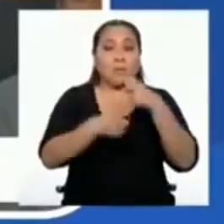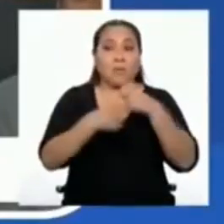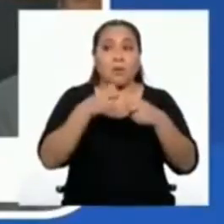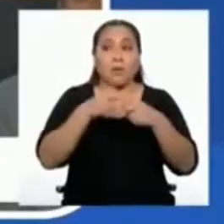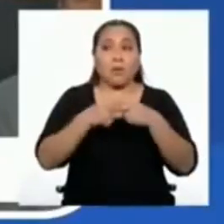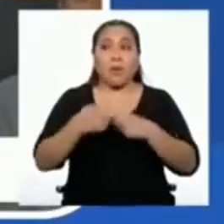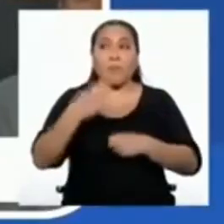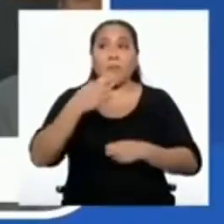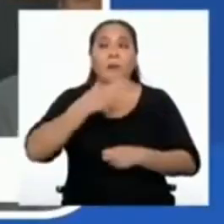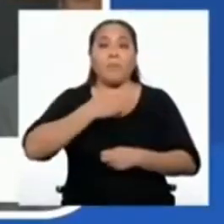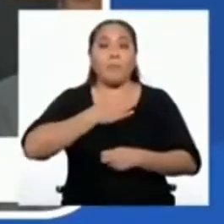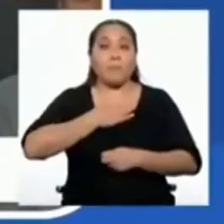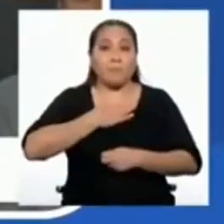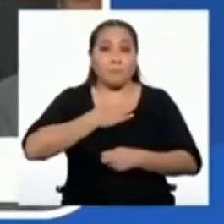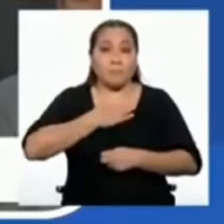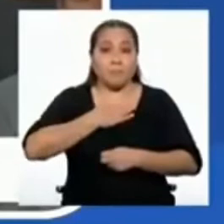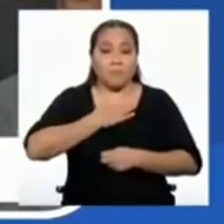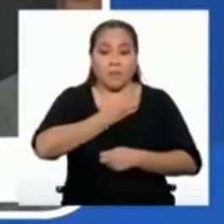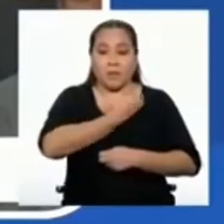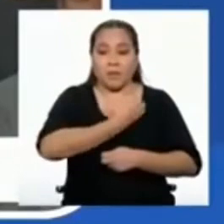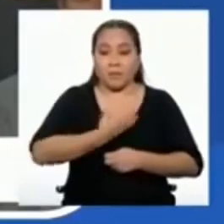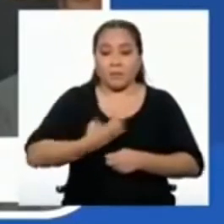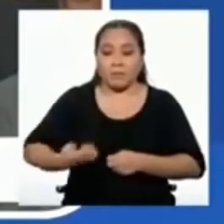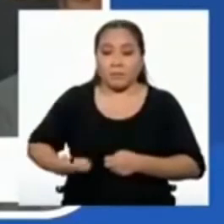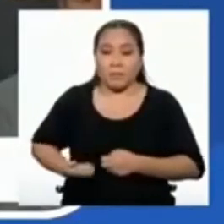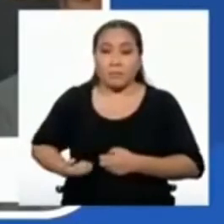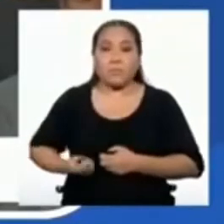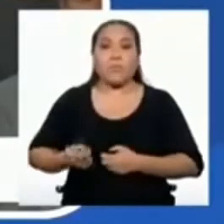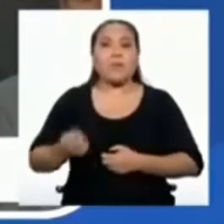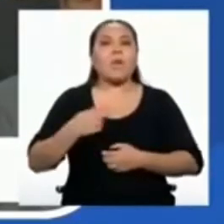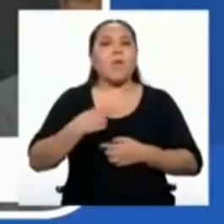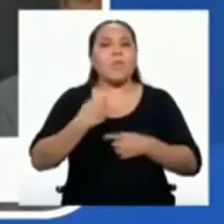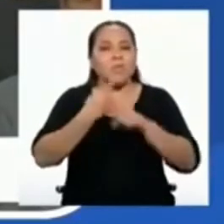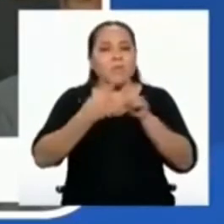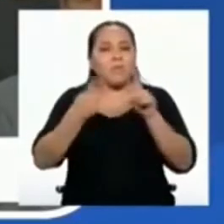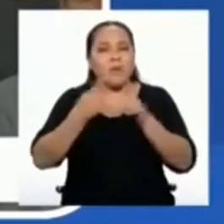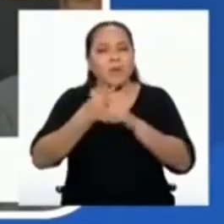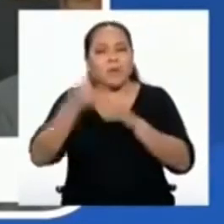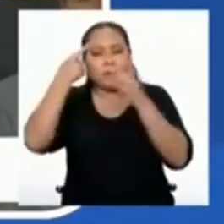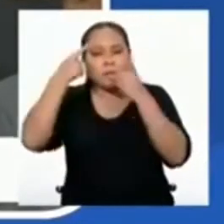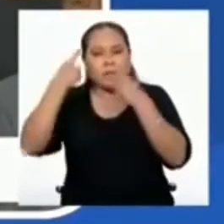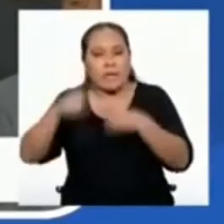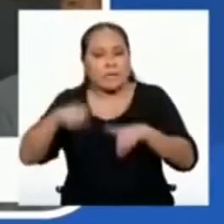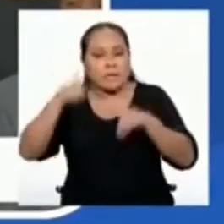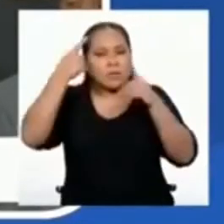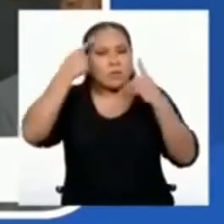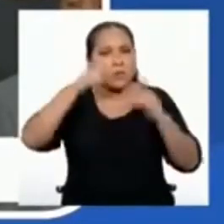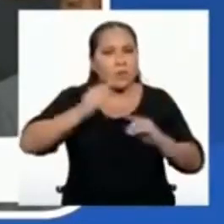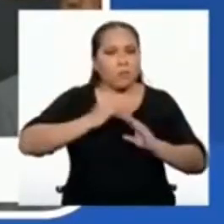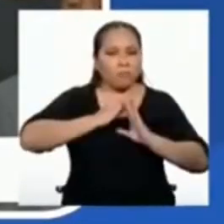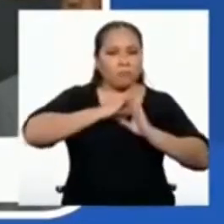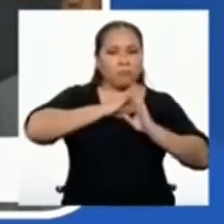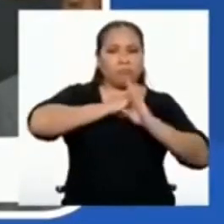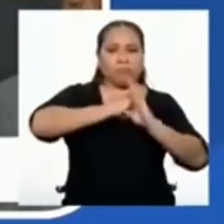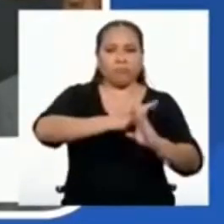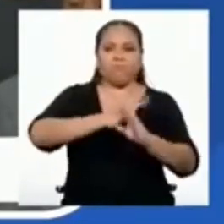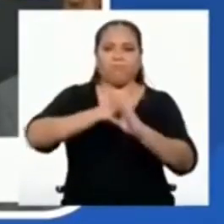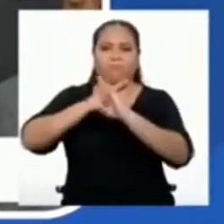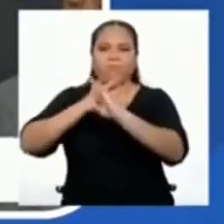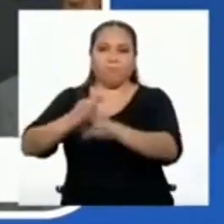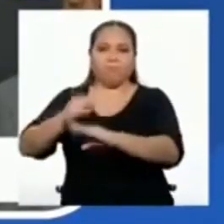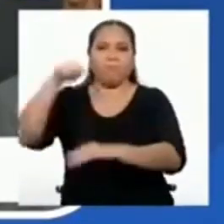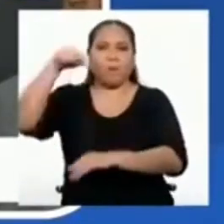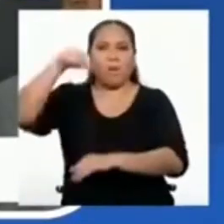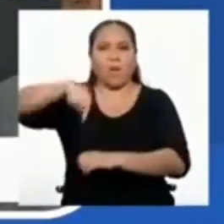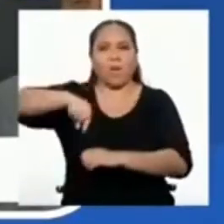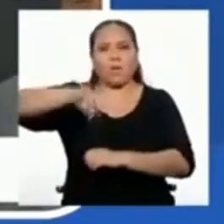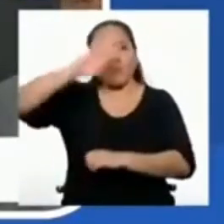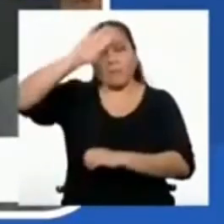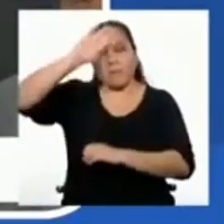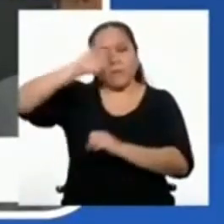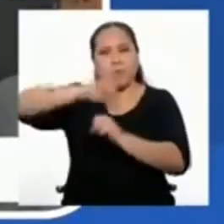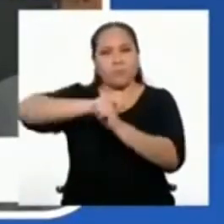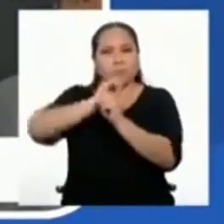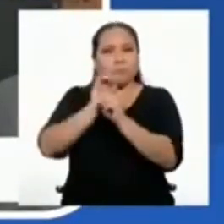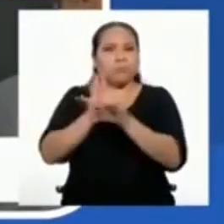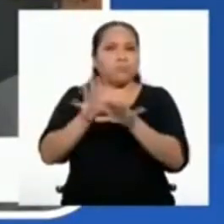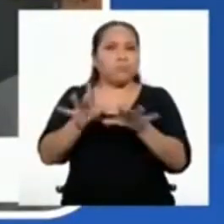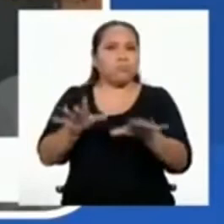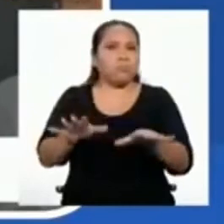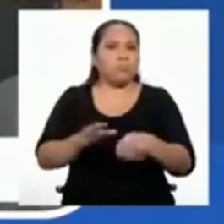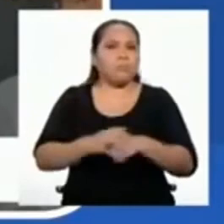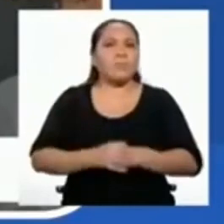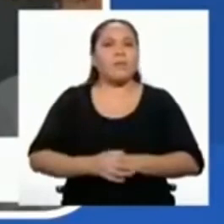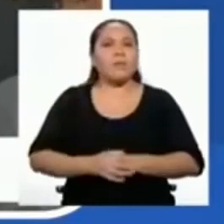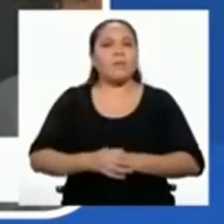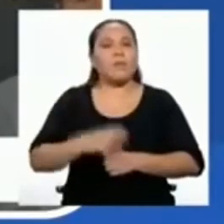mi gobierno viene adoptando un conjunto de medidas para hacer frente al coronavirus. Con la